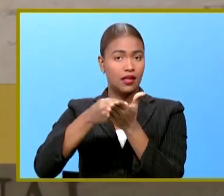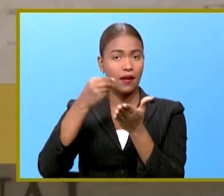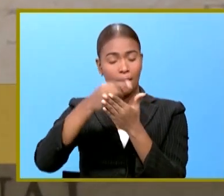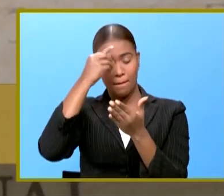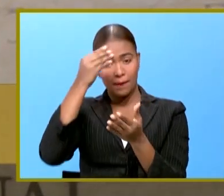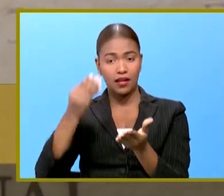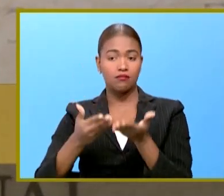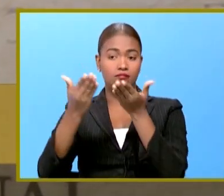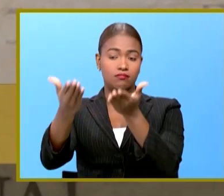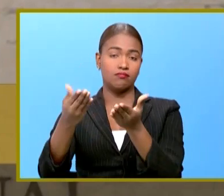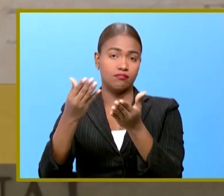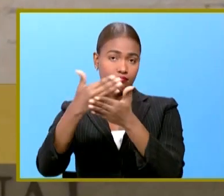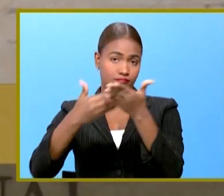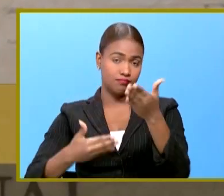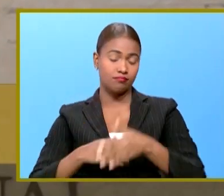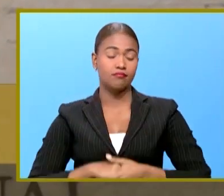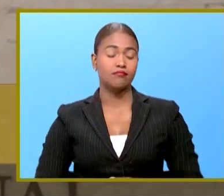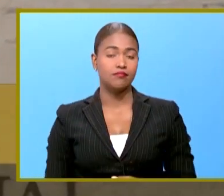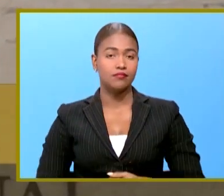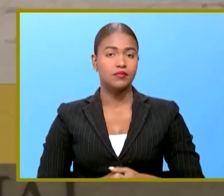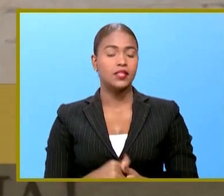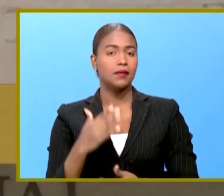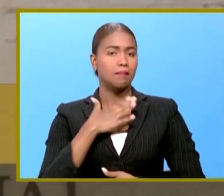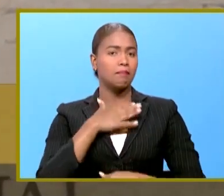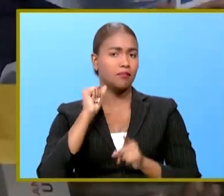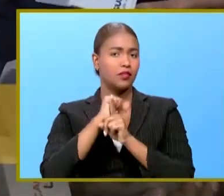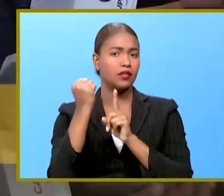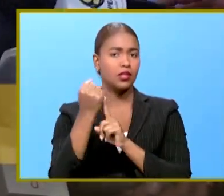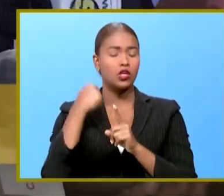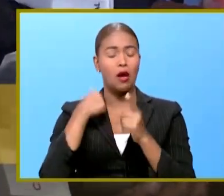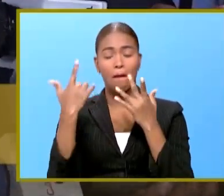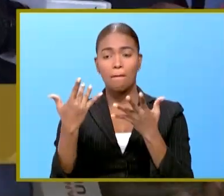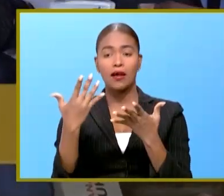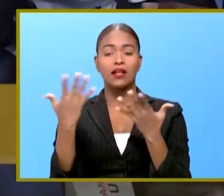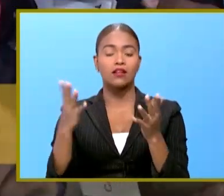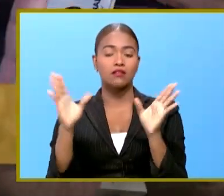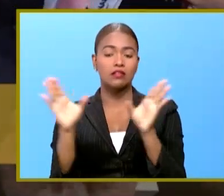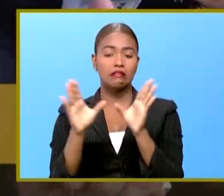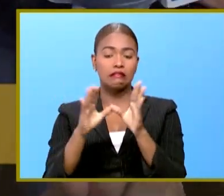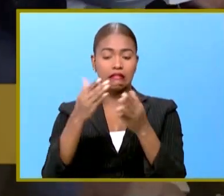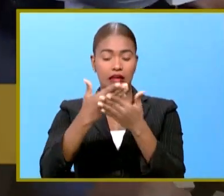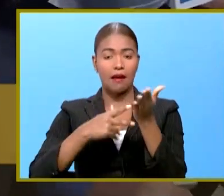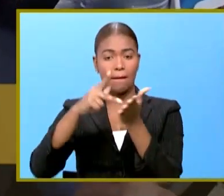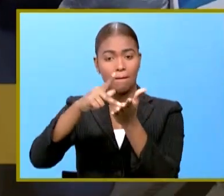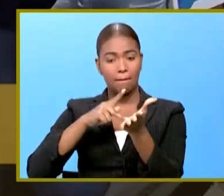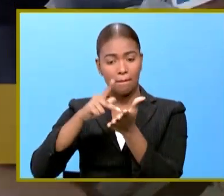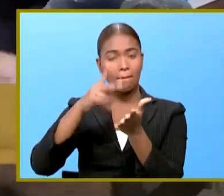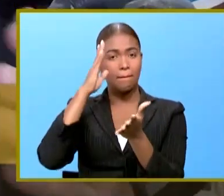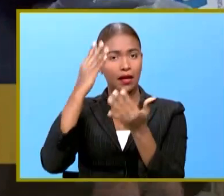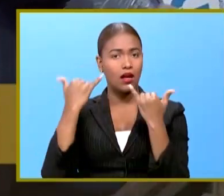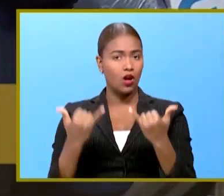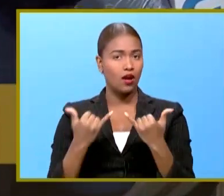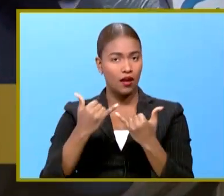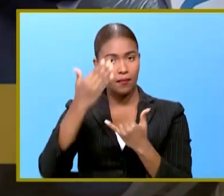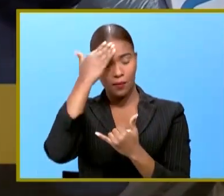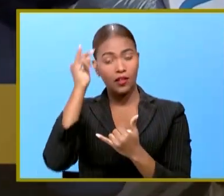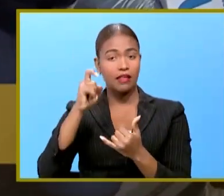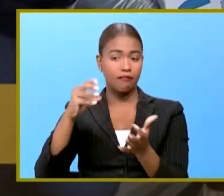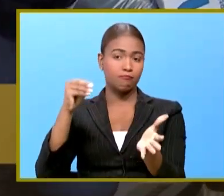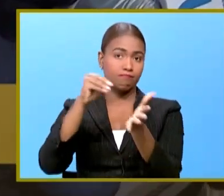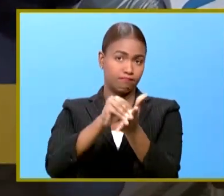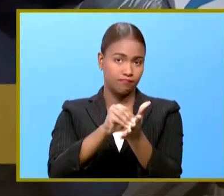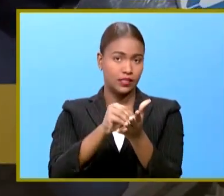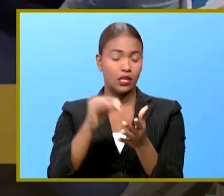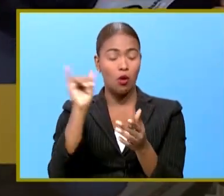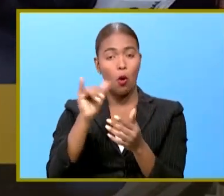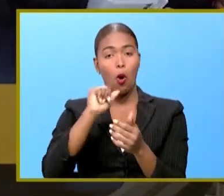depositar su informe. En mi caso, estaba esperando una certificación del sueldo que vamos a ganar acá porque hay que ponerlo ahí y